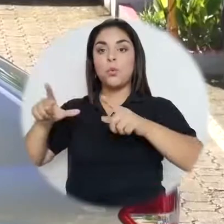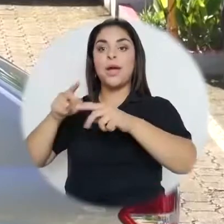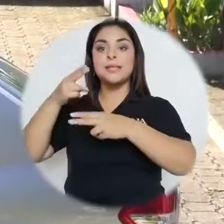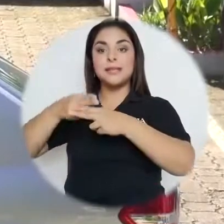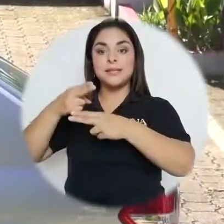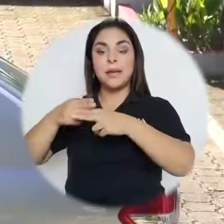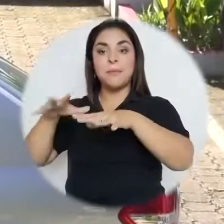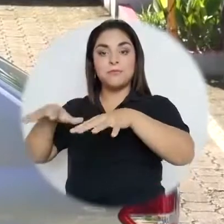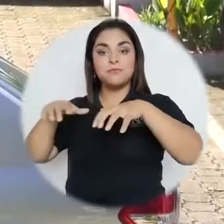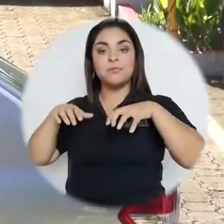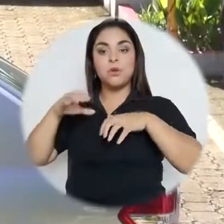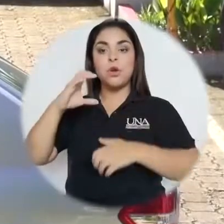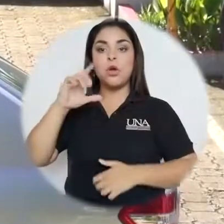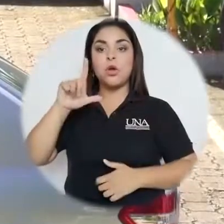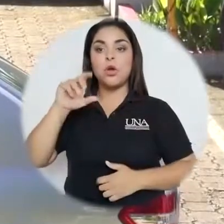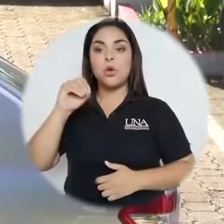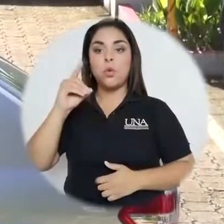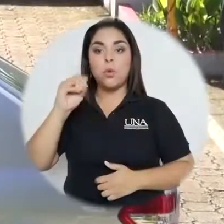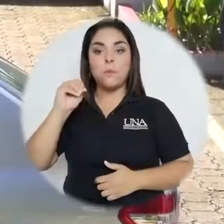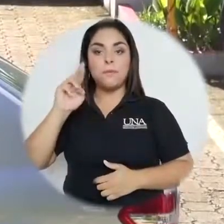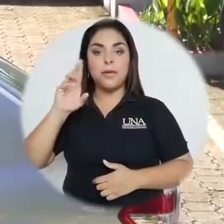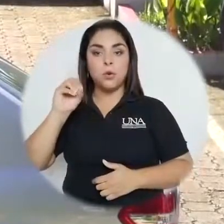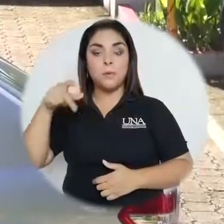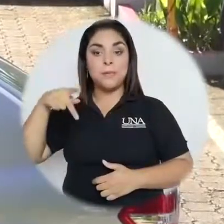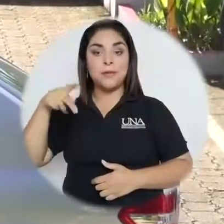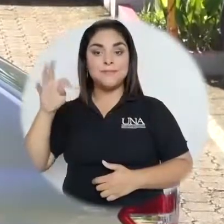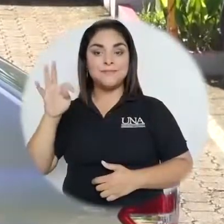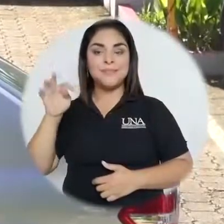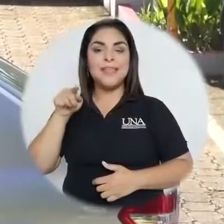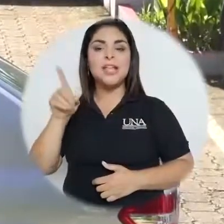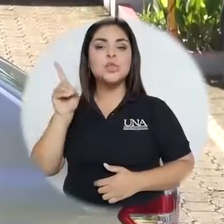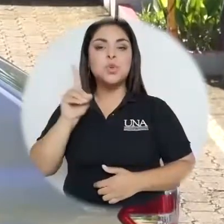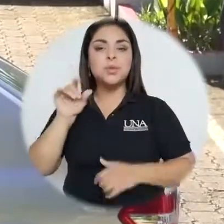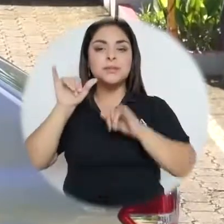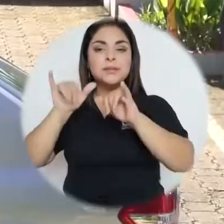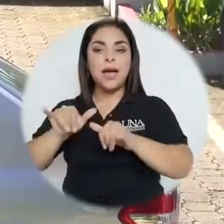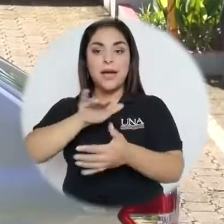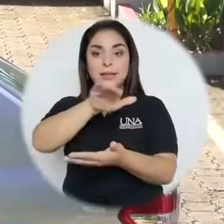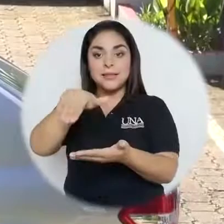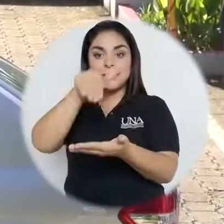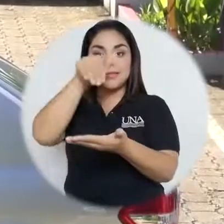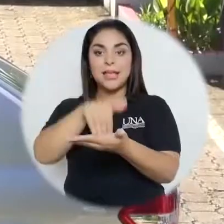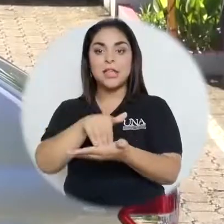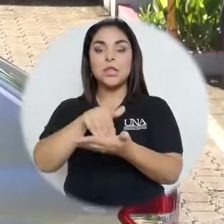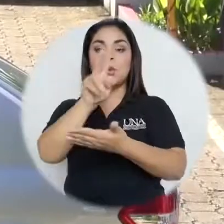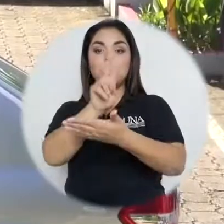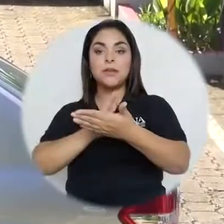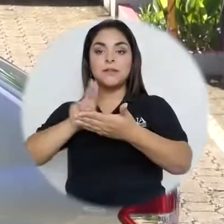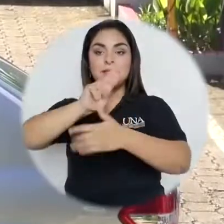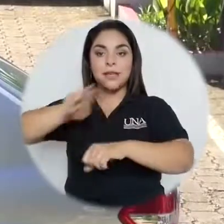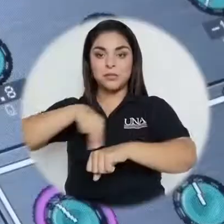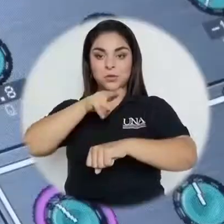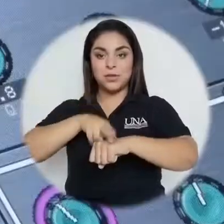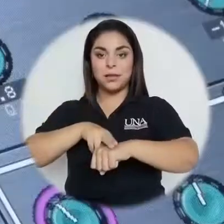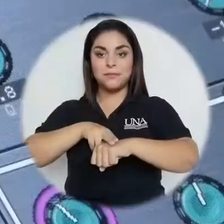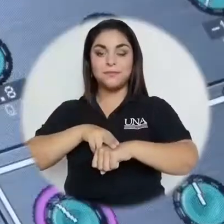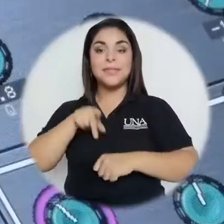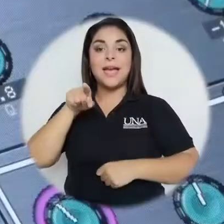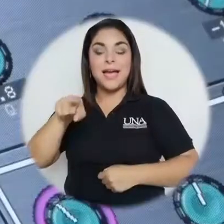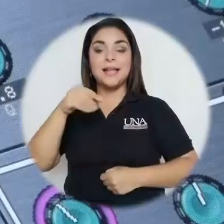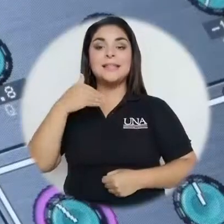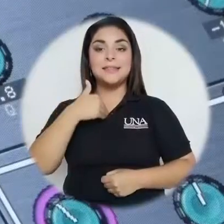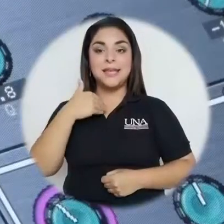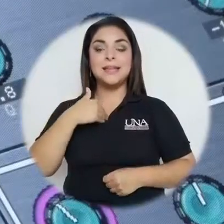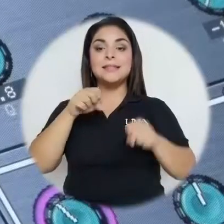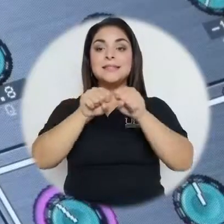es el Auditorio Clodomiro Picado Twight, ubicado estratégicamente en el centro de la Universidad Nacional, el cual